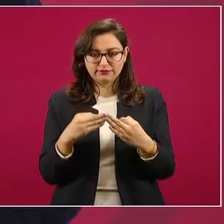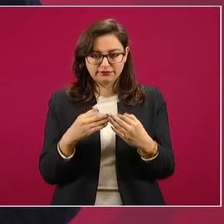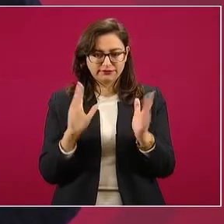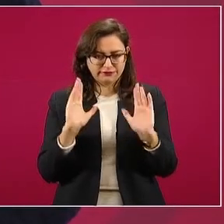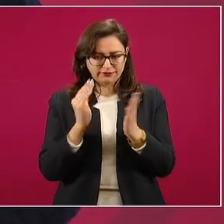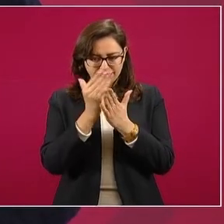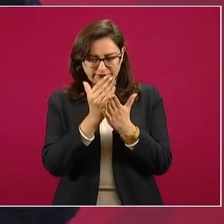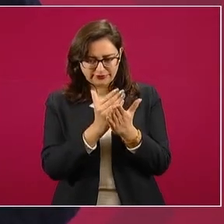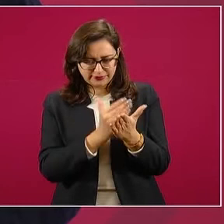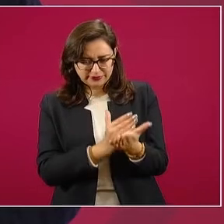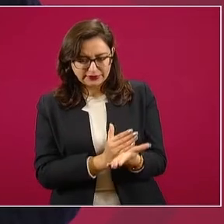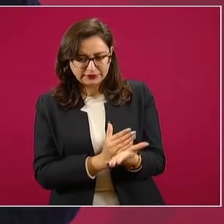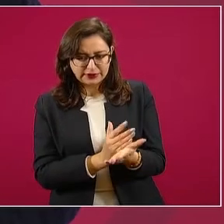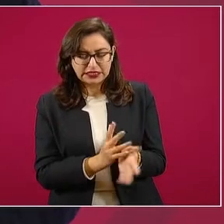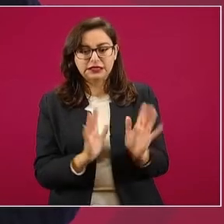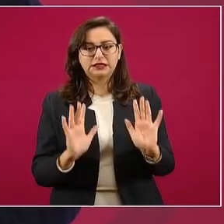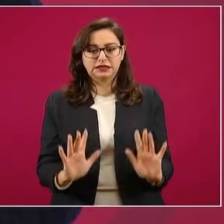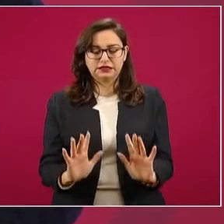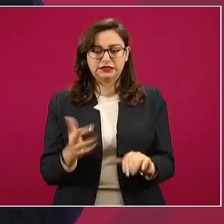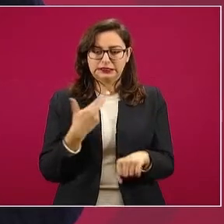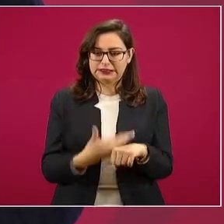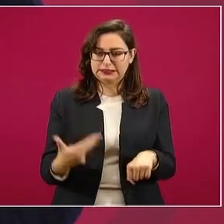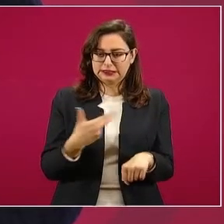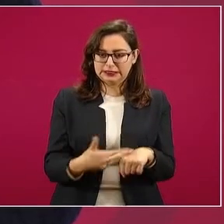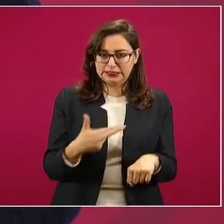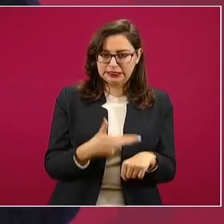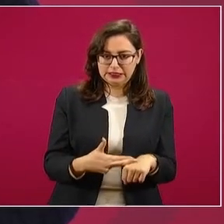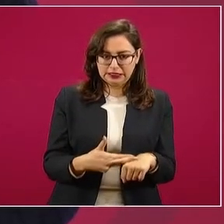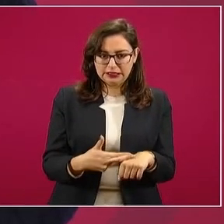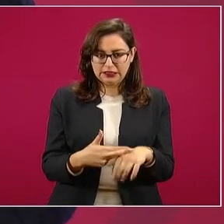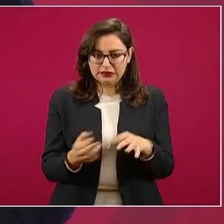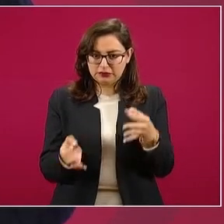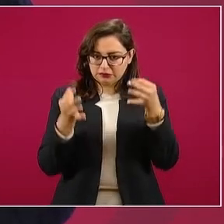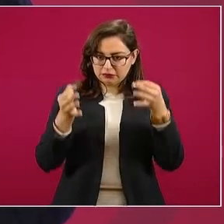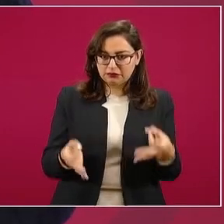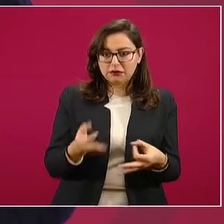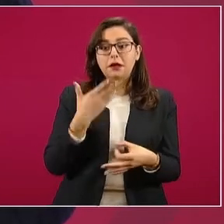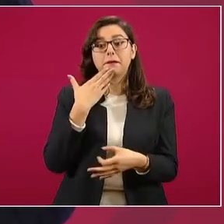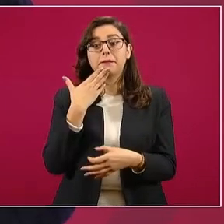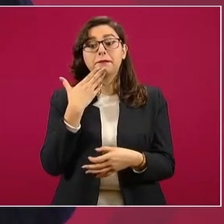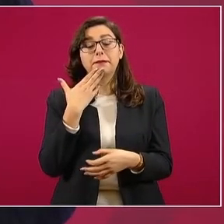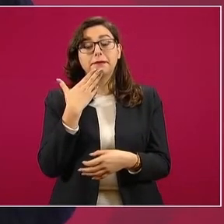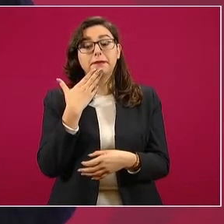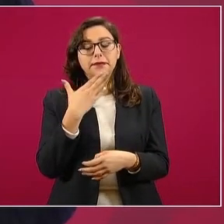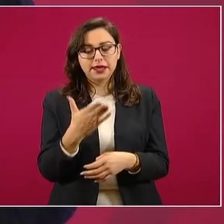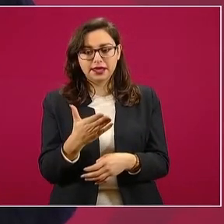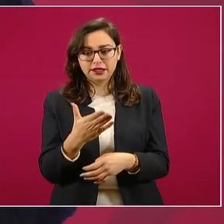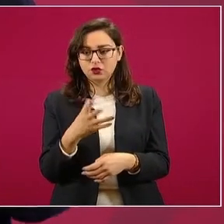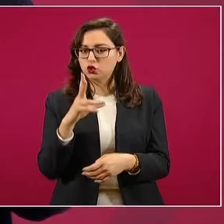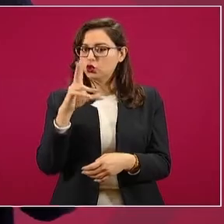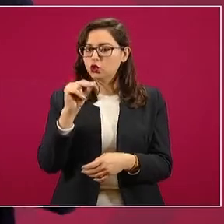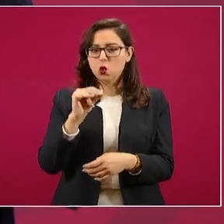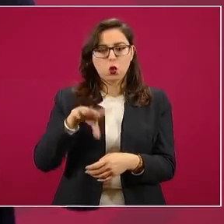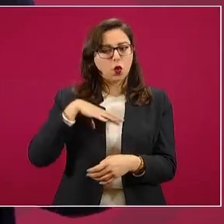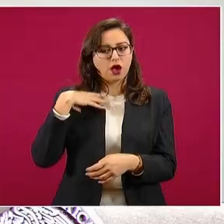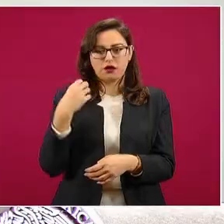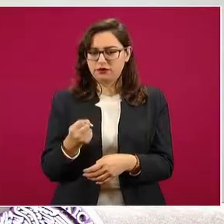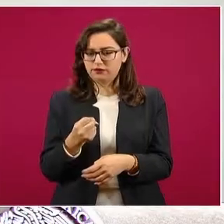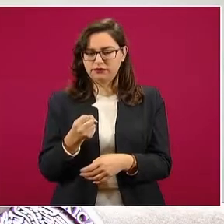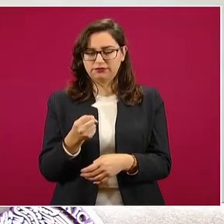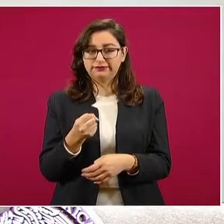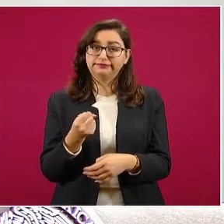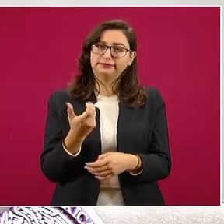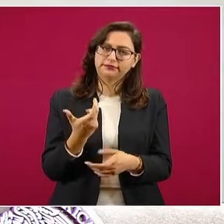estas irregularidades, para decirlo amablemente, porque van en contra